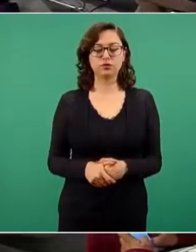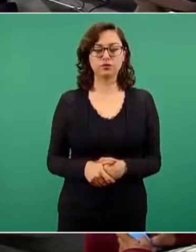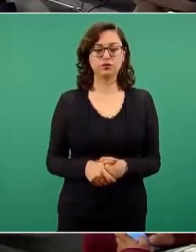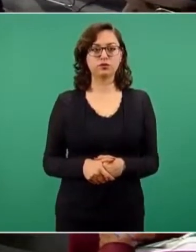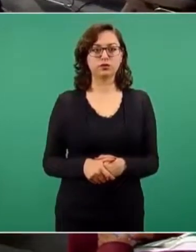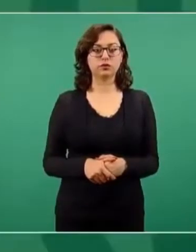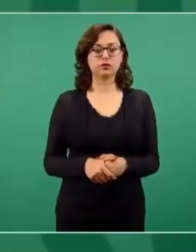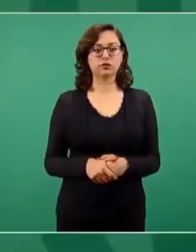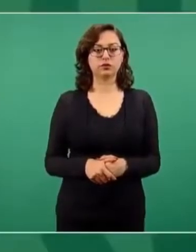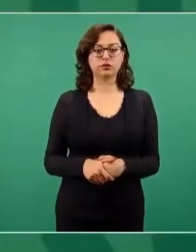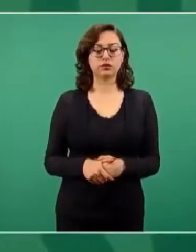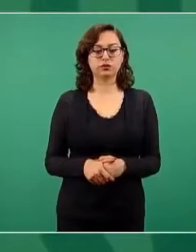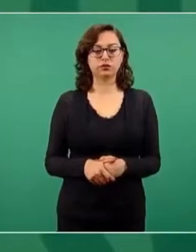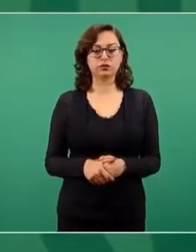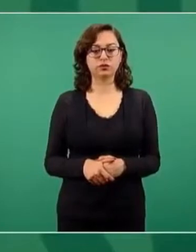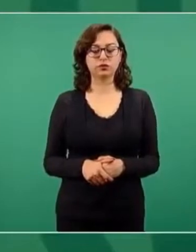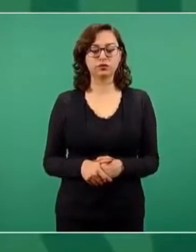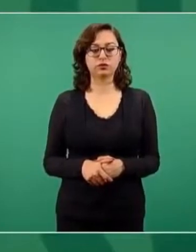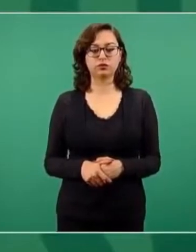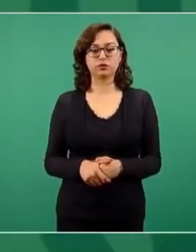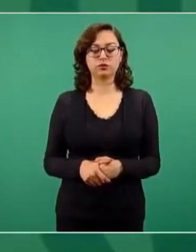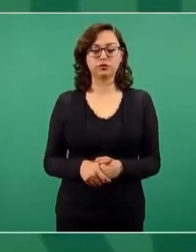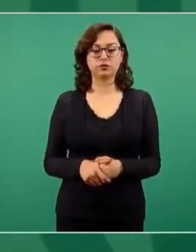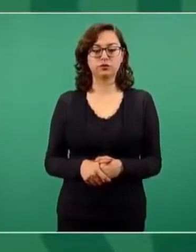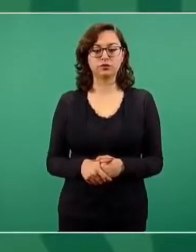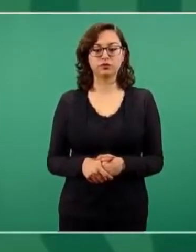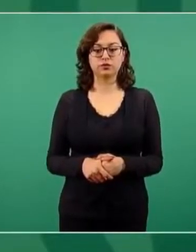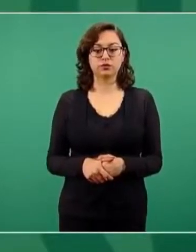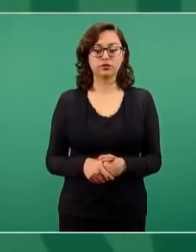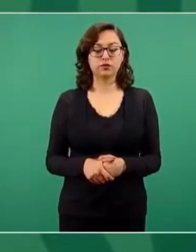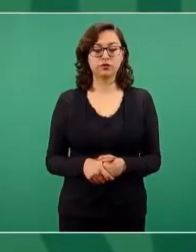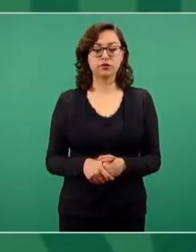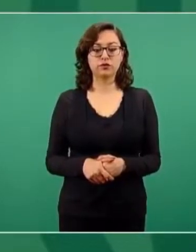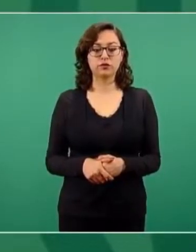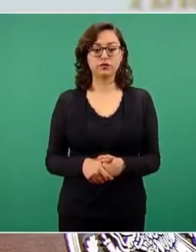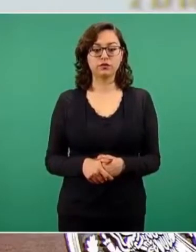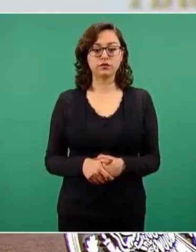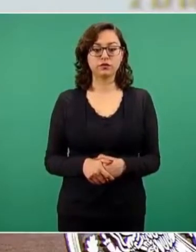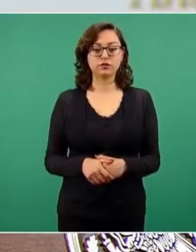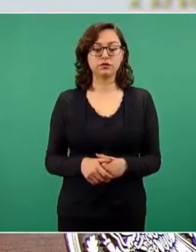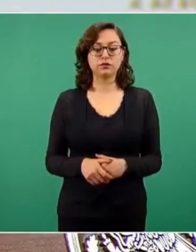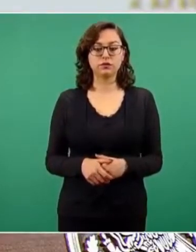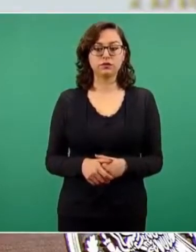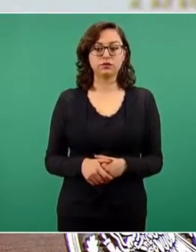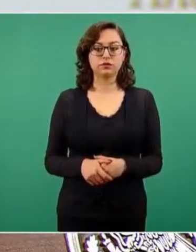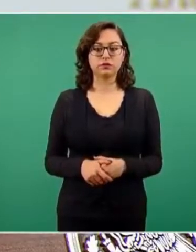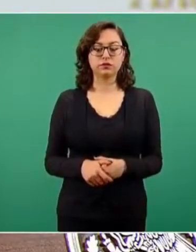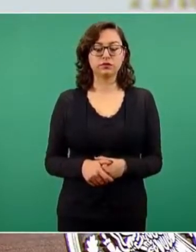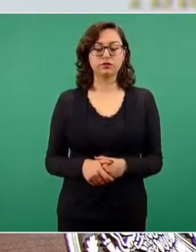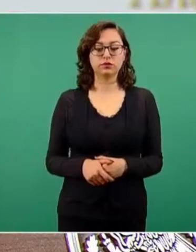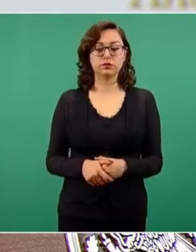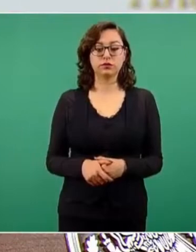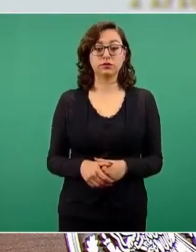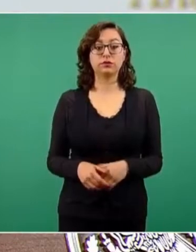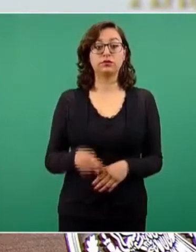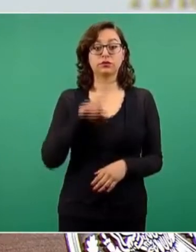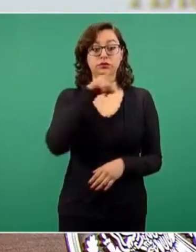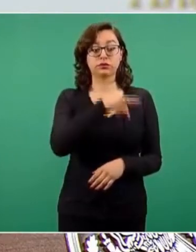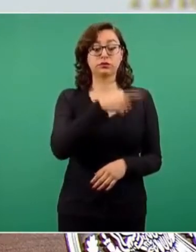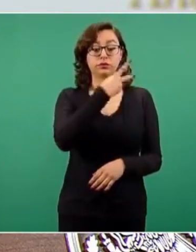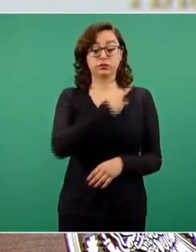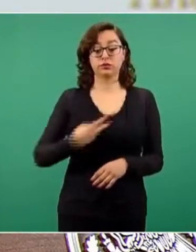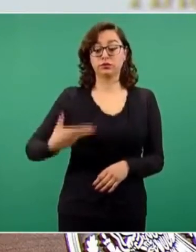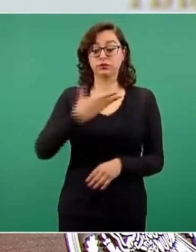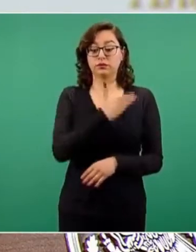nombrado, comisionado a la vicepresidenta Kamala Harris